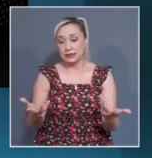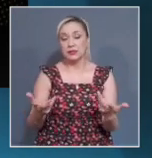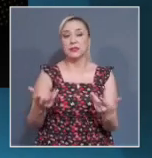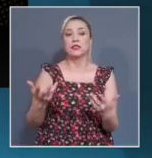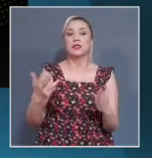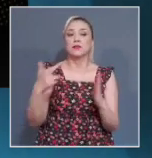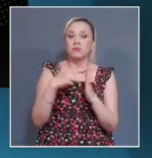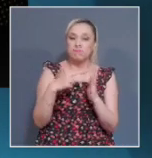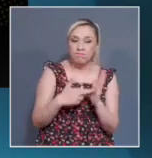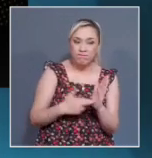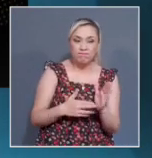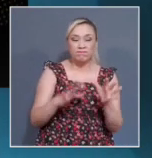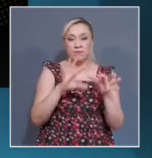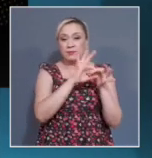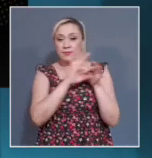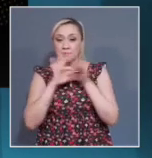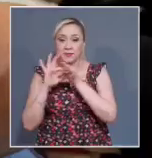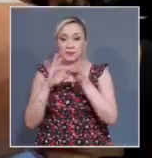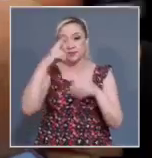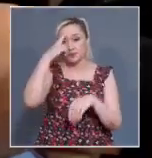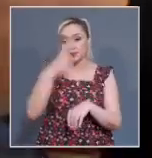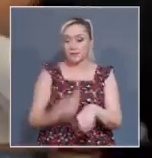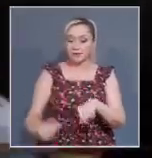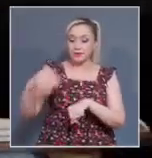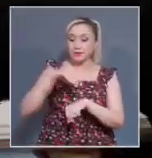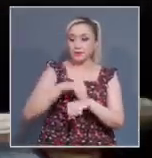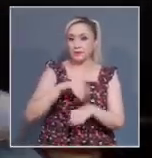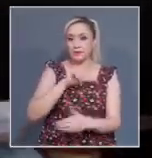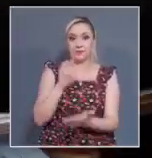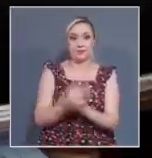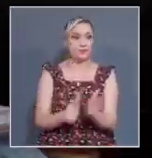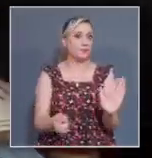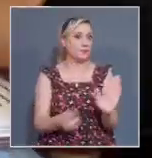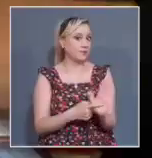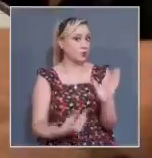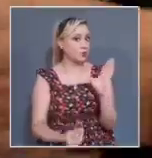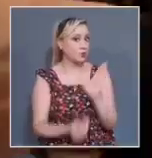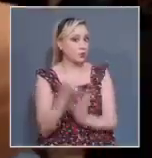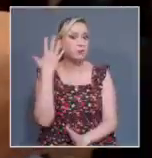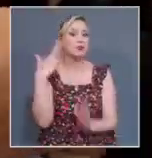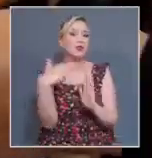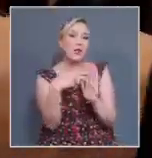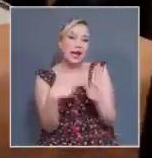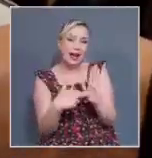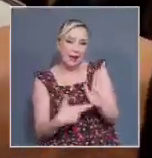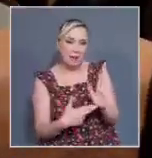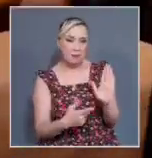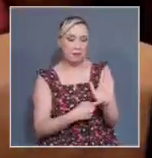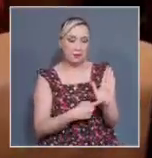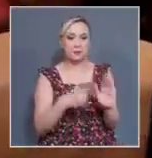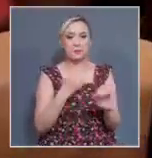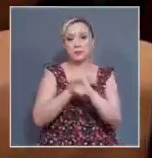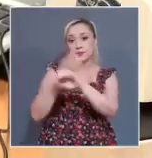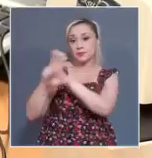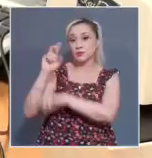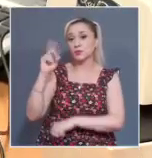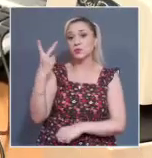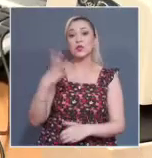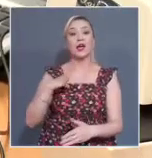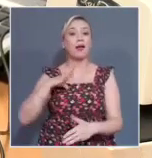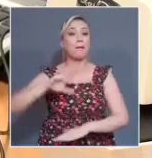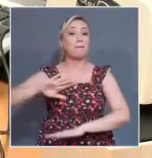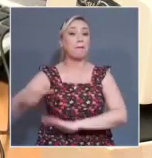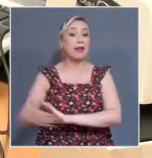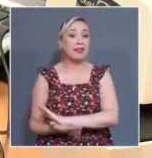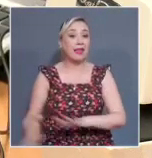homologación en la aplicación e implementación del mismo. En Mesa de Análisis explicó que las entidades tienen pendientes reformas a sus códigos civiles